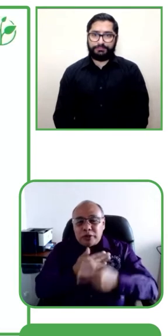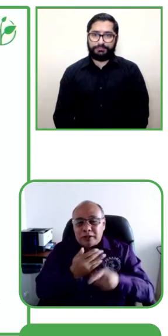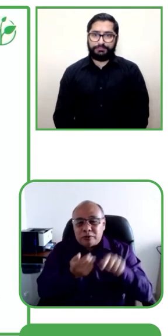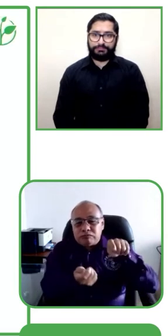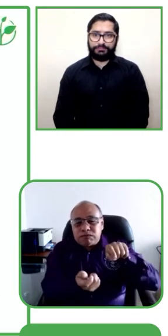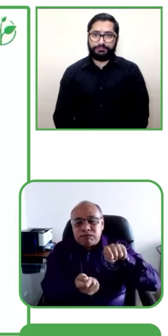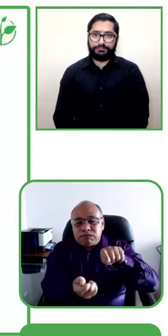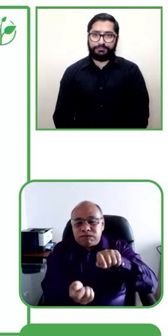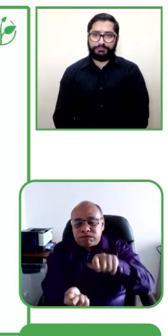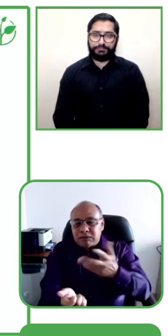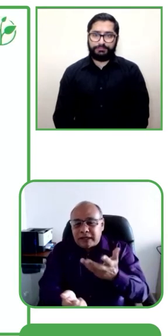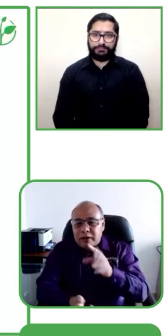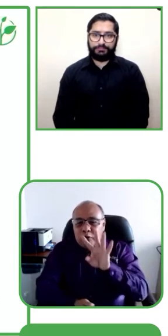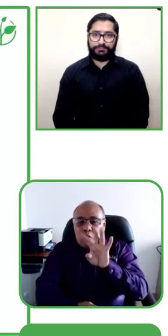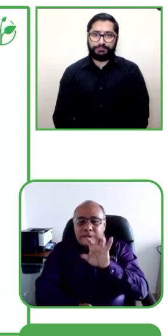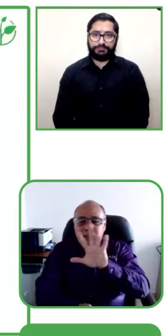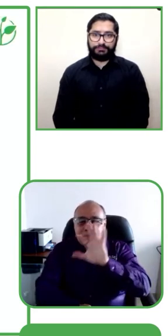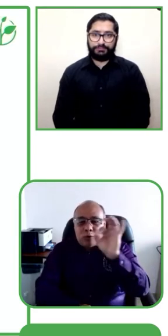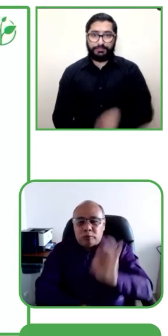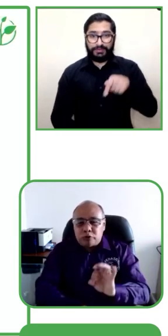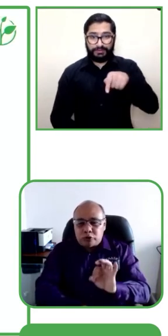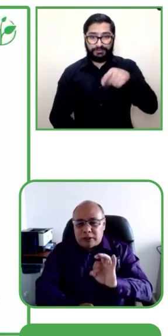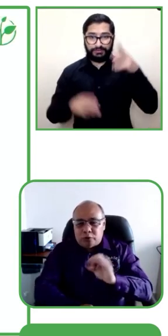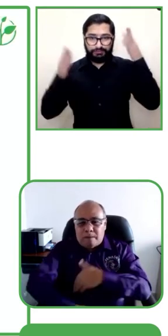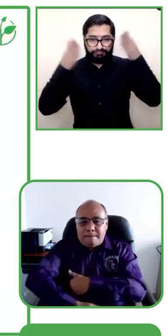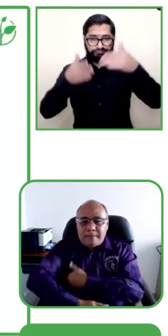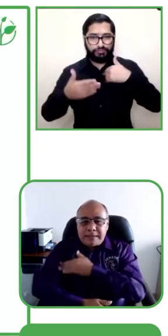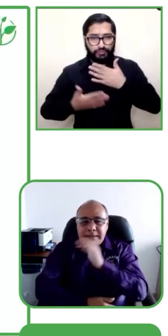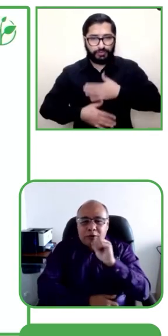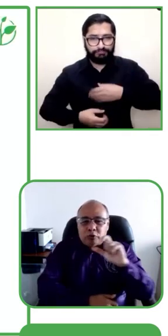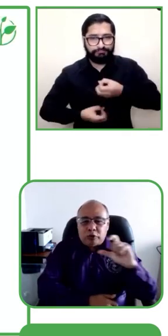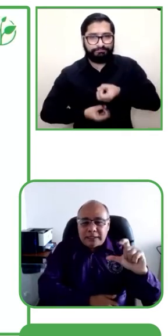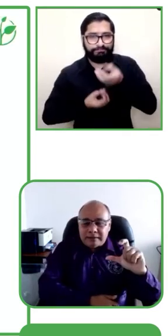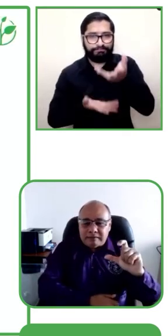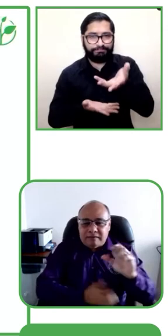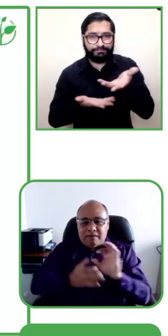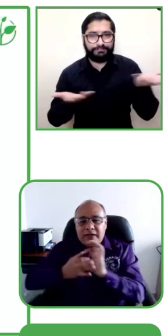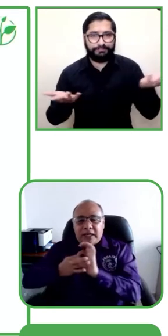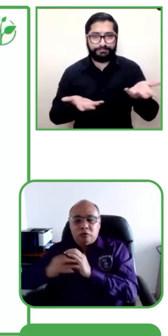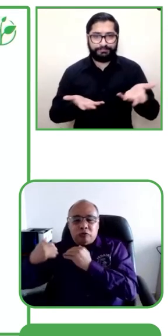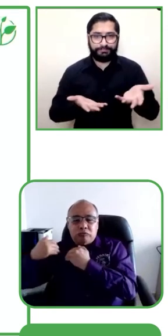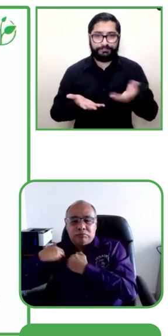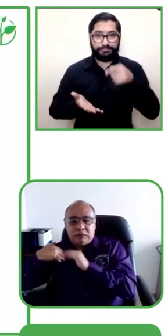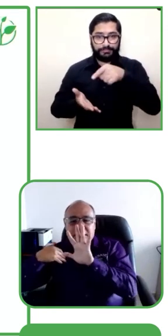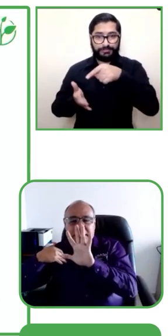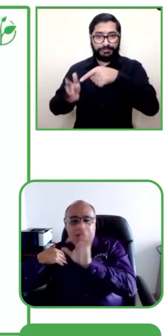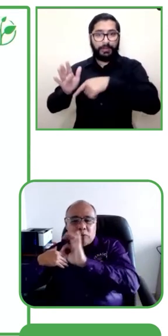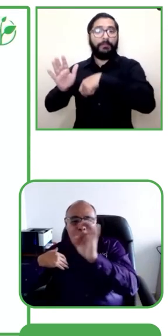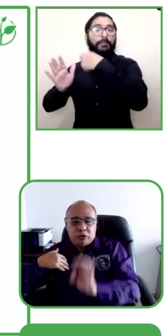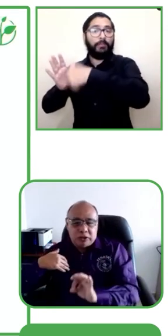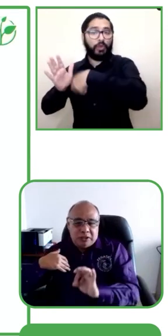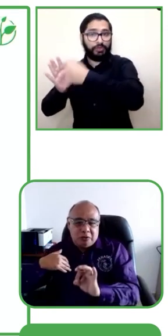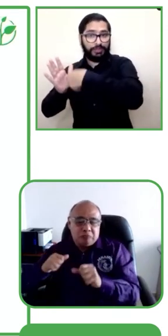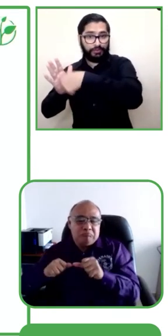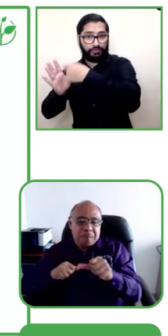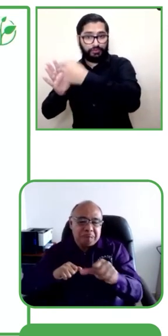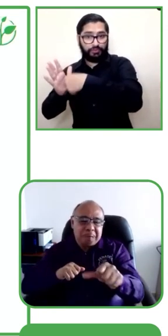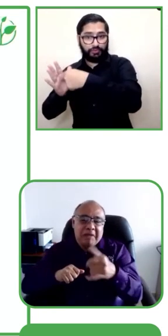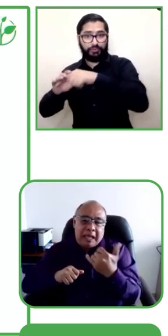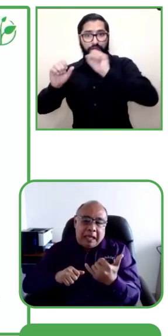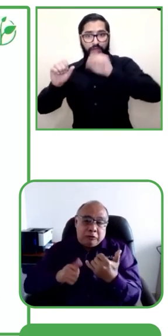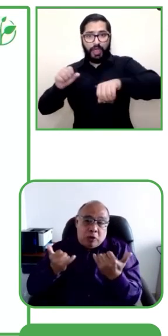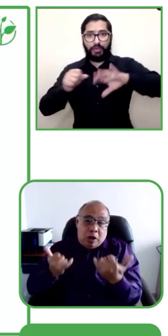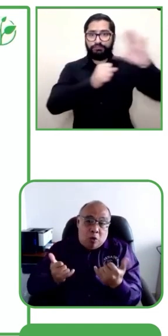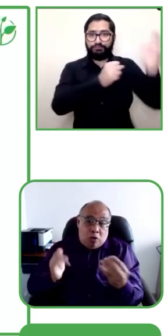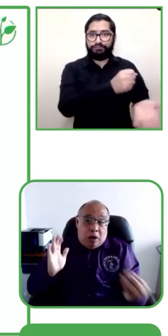Y anteriormente mencionaba que este proyecto está financiado el 95% por el gobierno